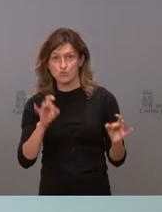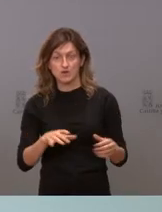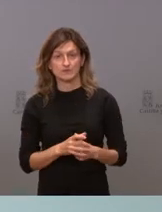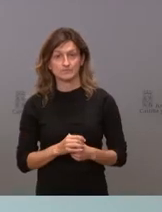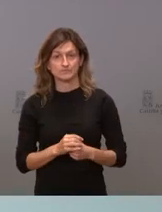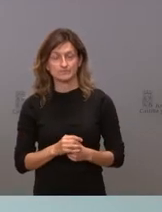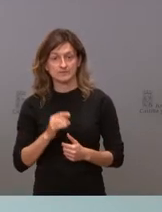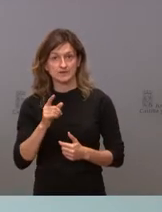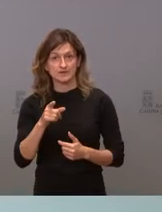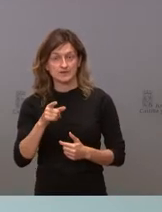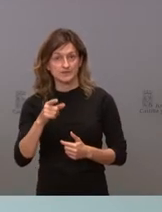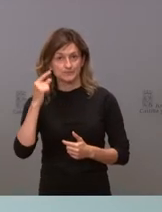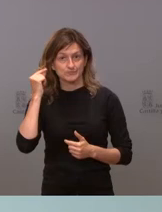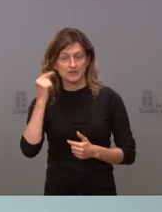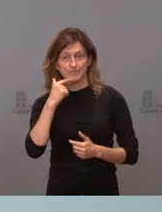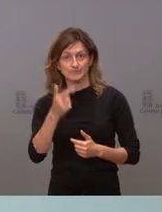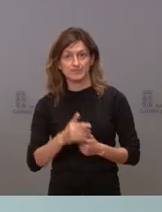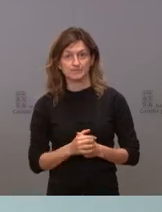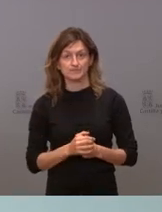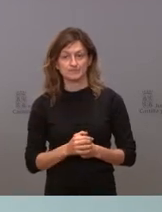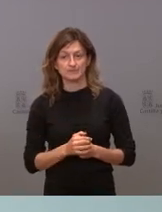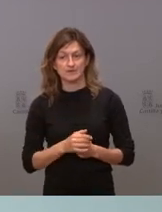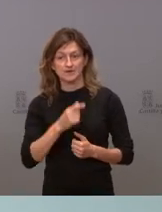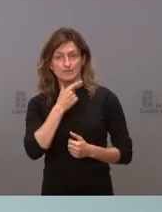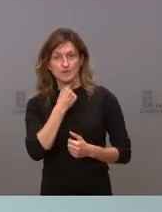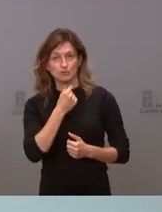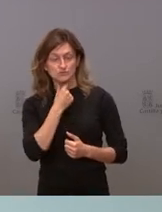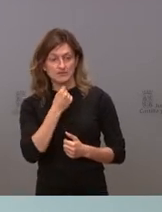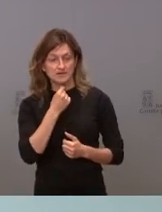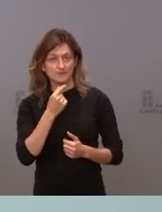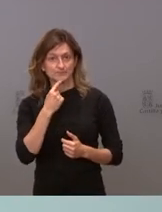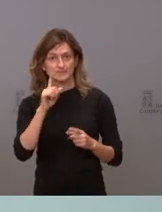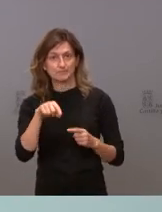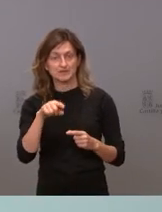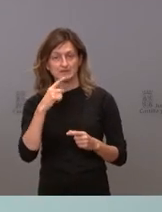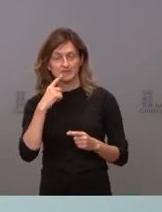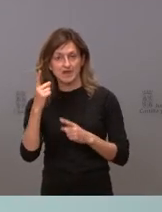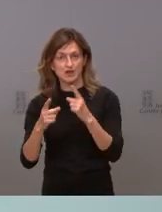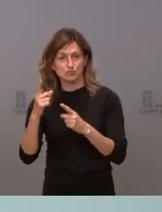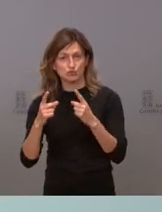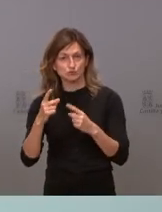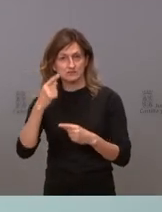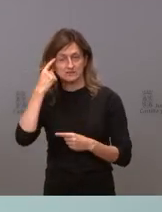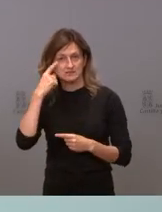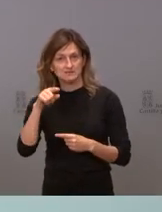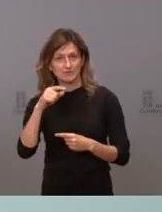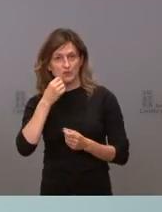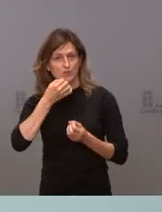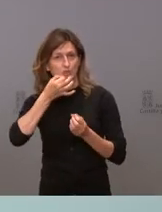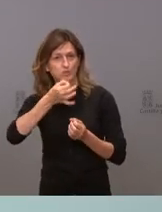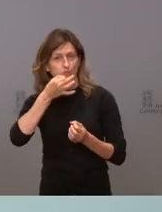aspecto me gustaría un poquito intentar desmontar, esto es son especialistas algunos, de construir un relato.